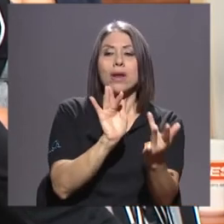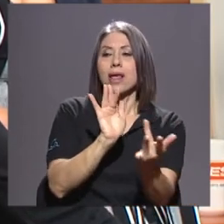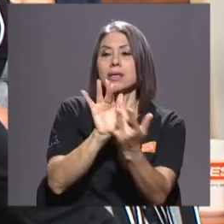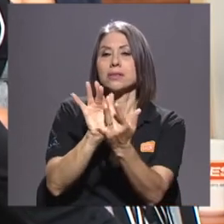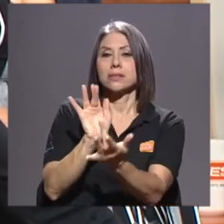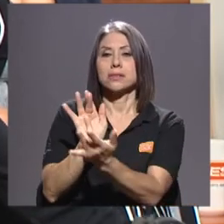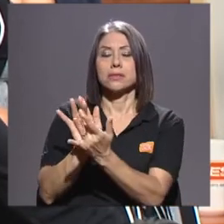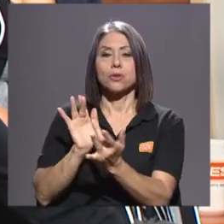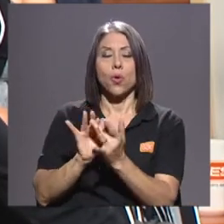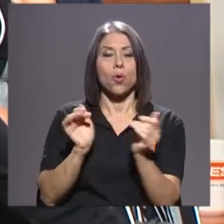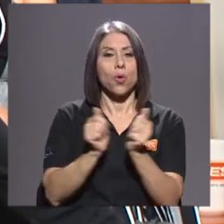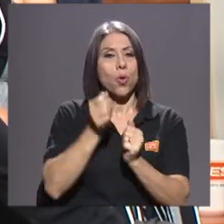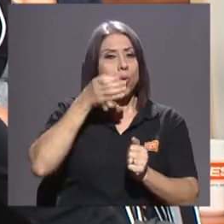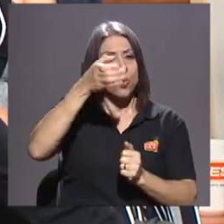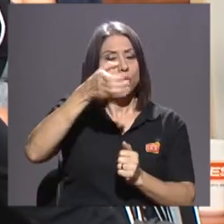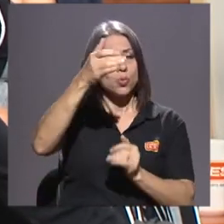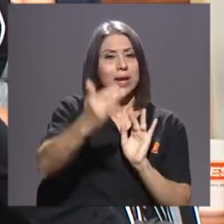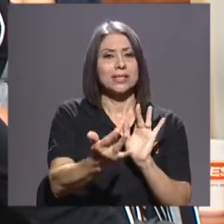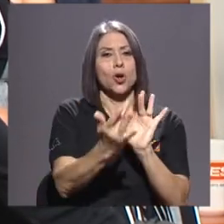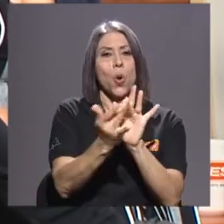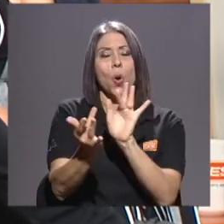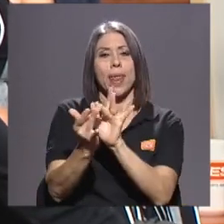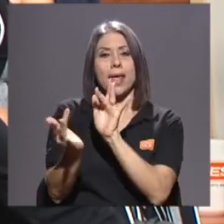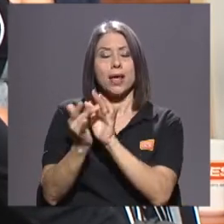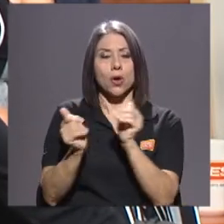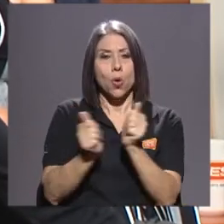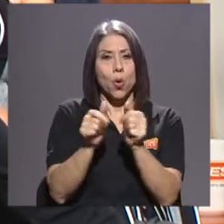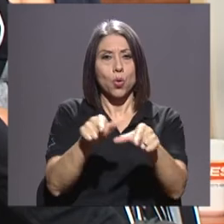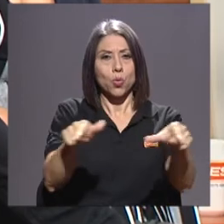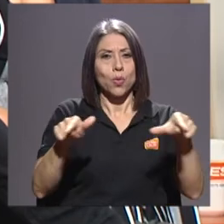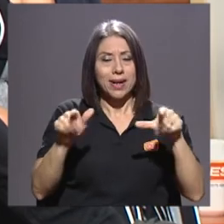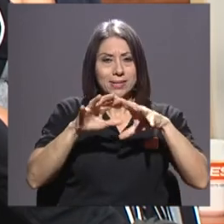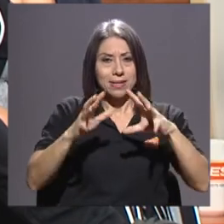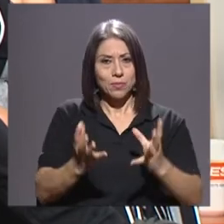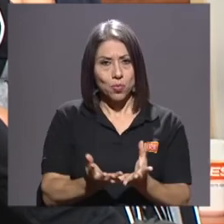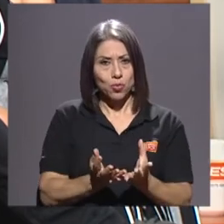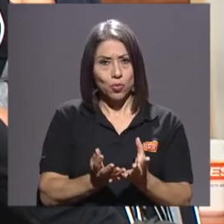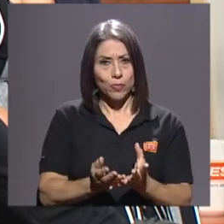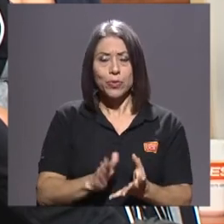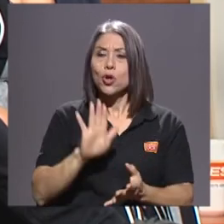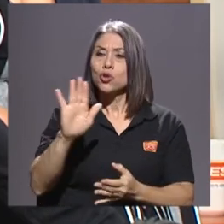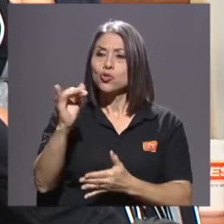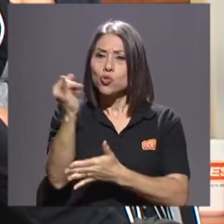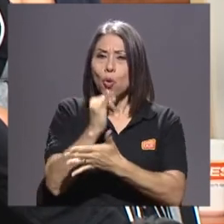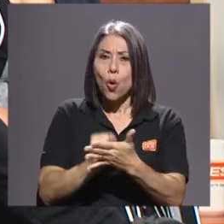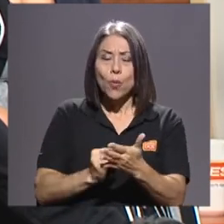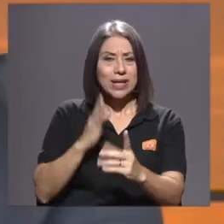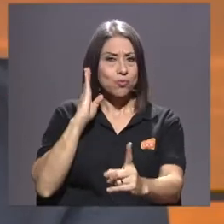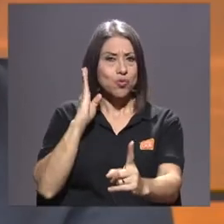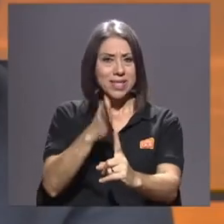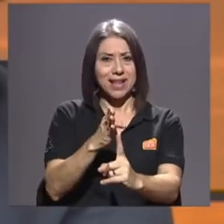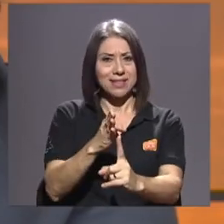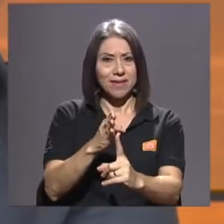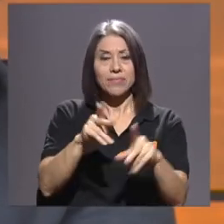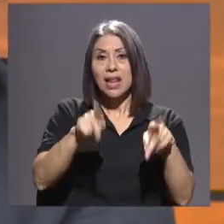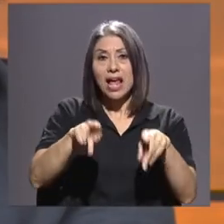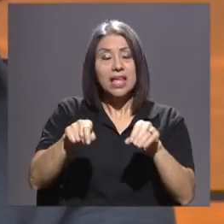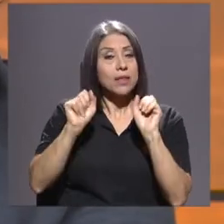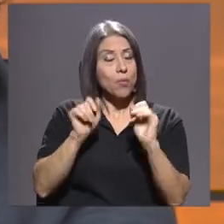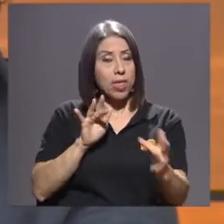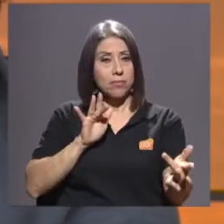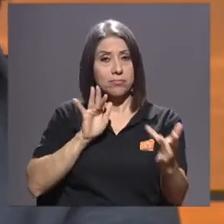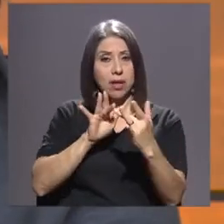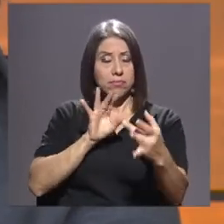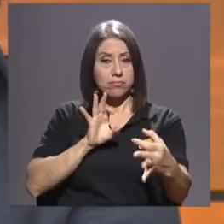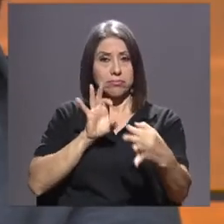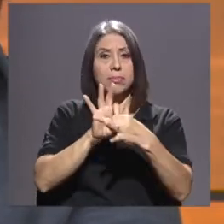culturas y tantos lugares del mundo, porque es una obra que es muy directa, con la cual la gente se puede conectar,